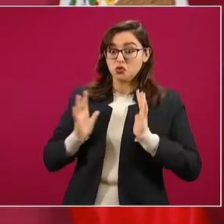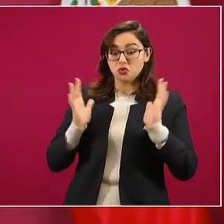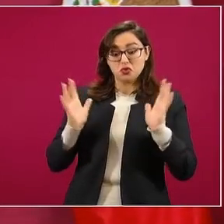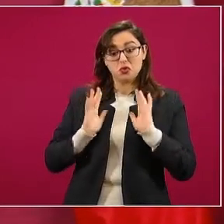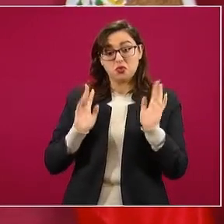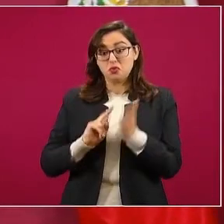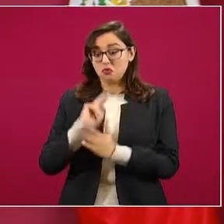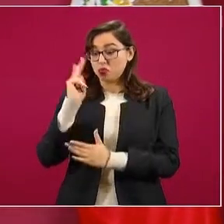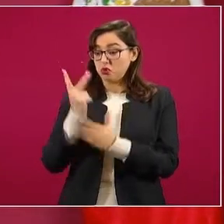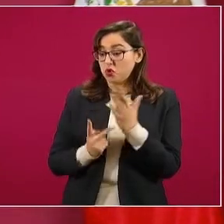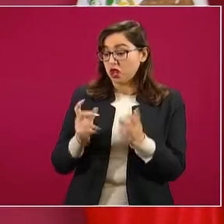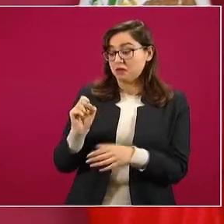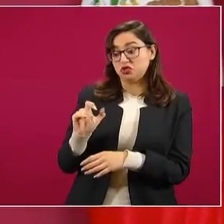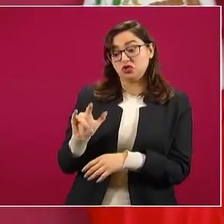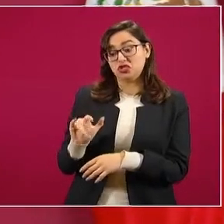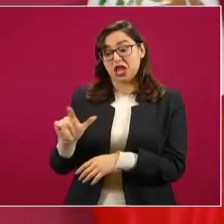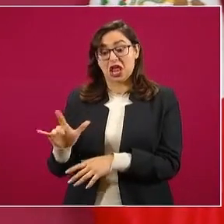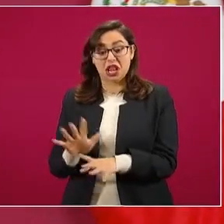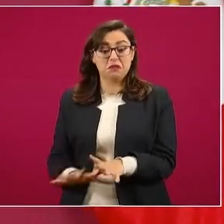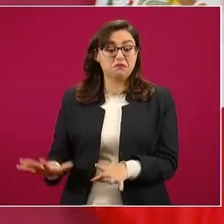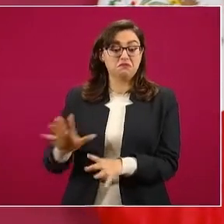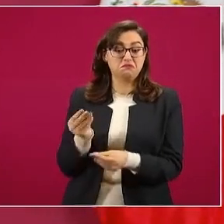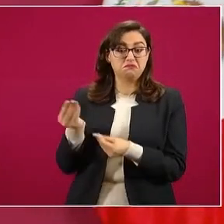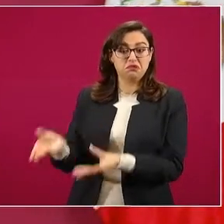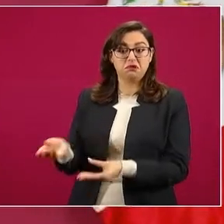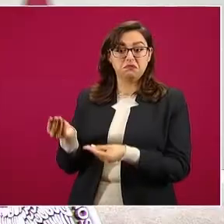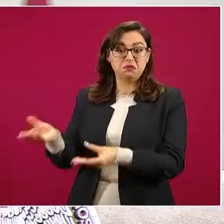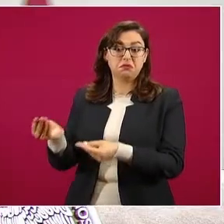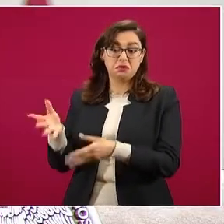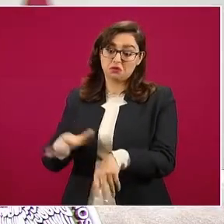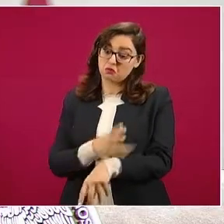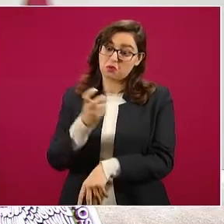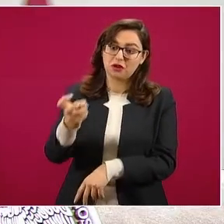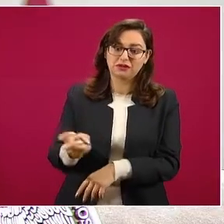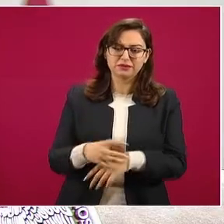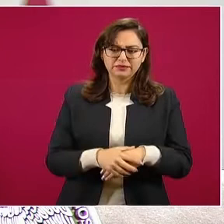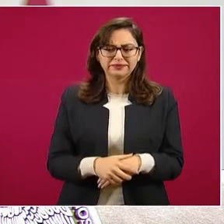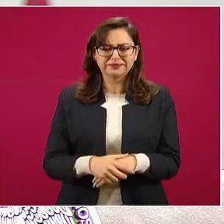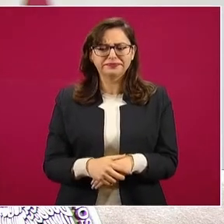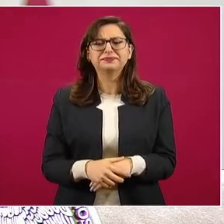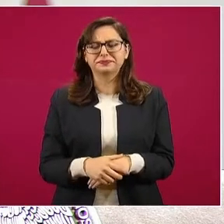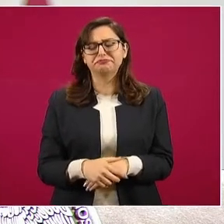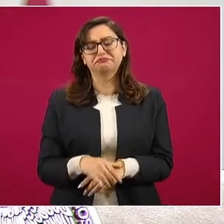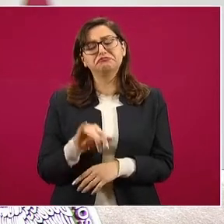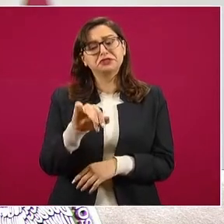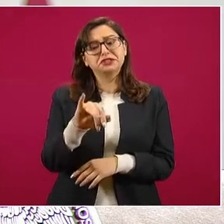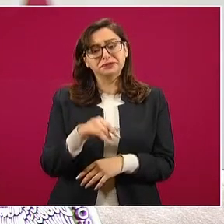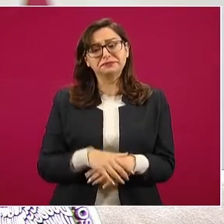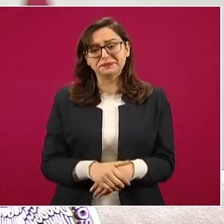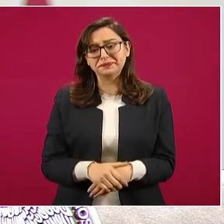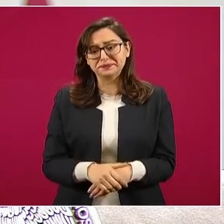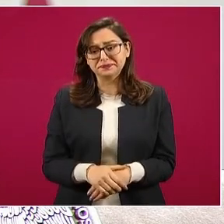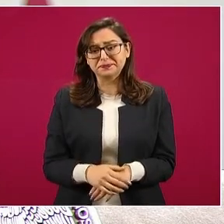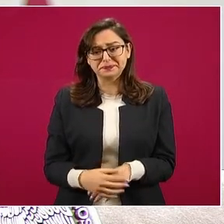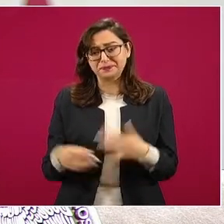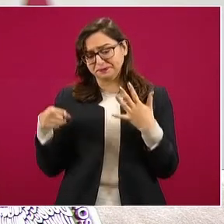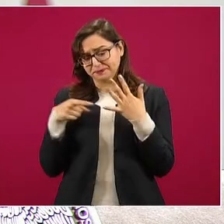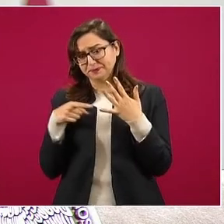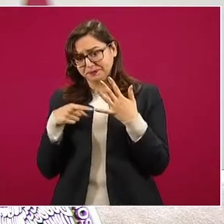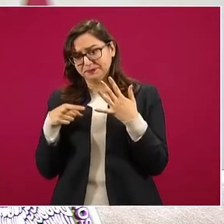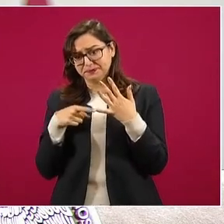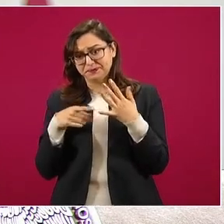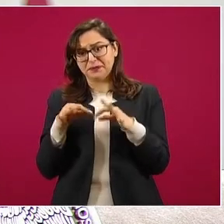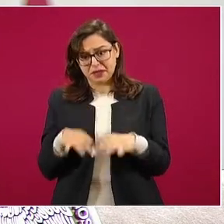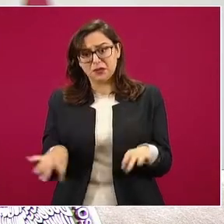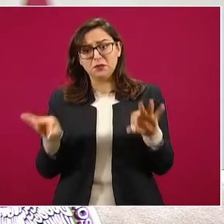programas sociales, no sólo es por los programas sociales. Claro que eso es importante, porque la gente sabía que había